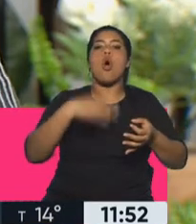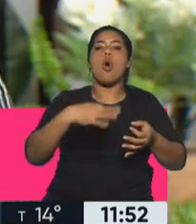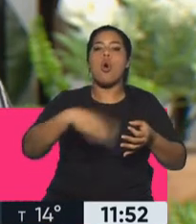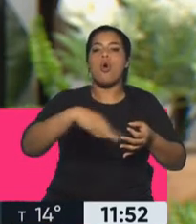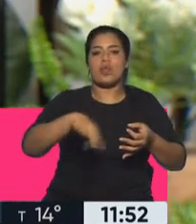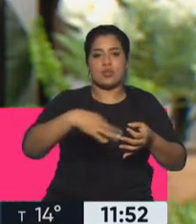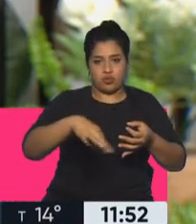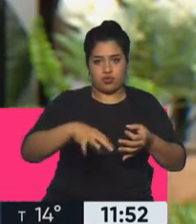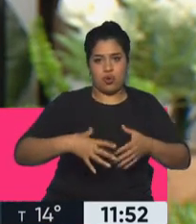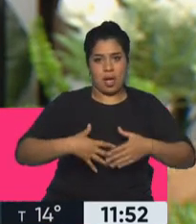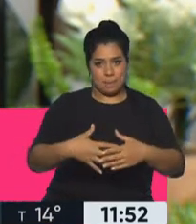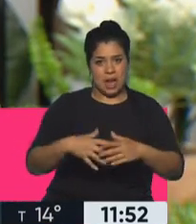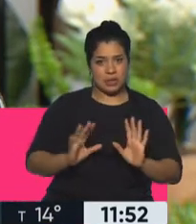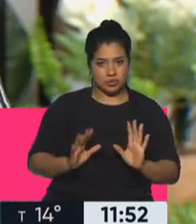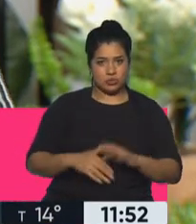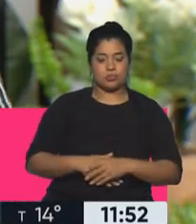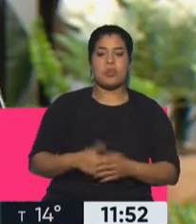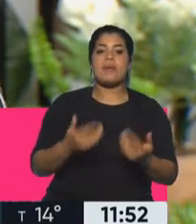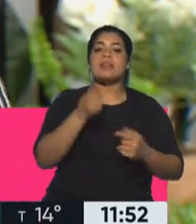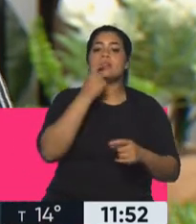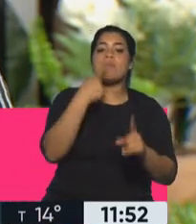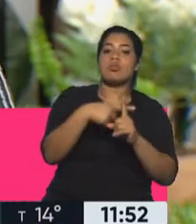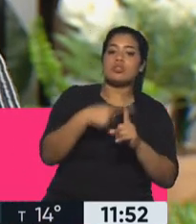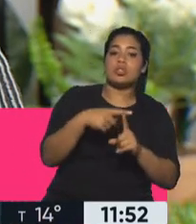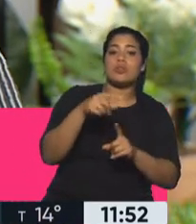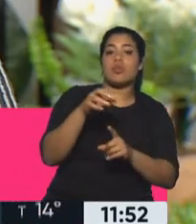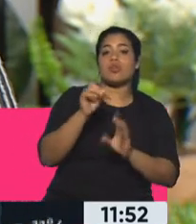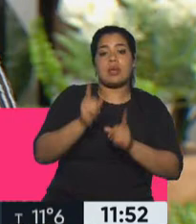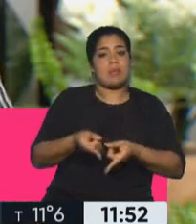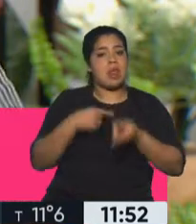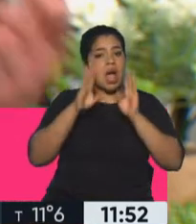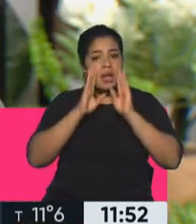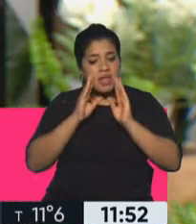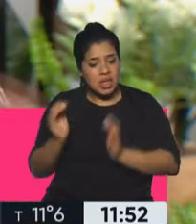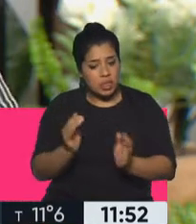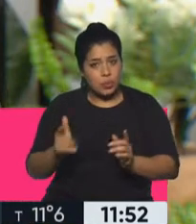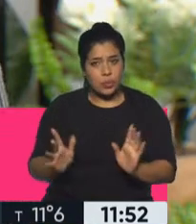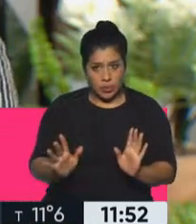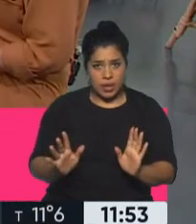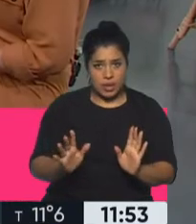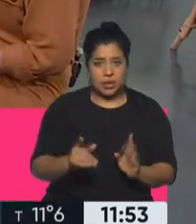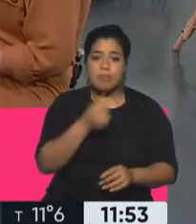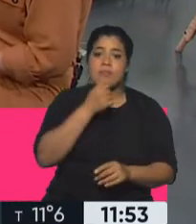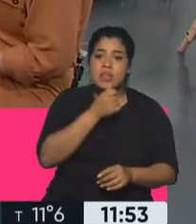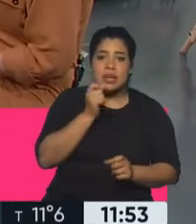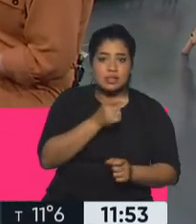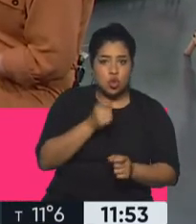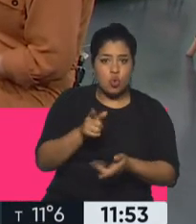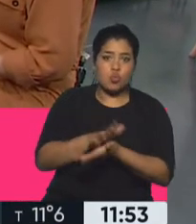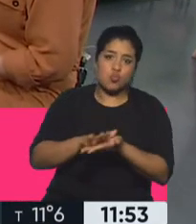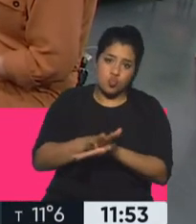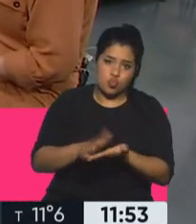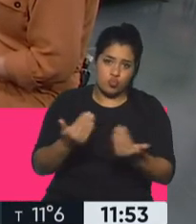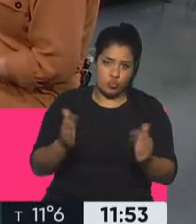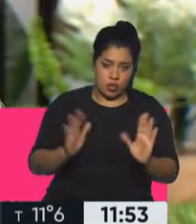no para hacer algo si a esa persona le ha dado positivo, sino para estar atentos y atentas con el bebé, darle la medicación y curarlo en caso de que haya